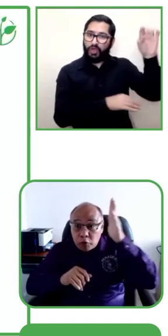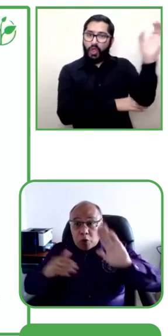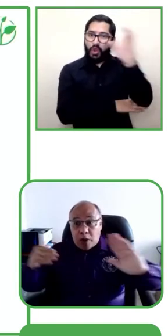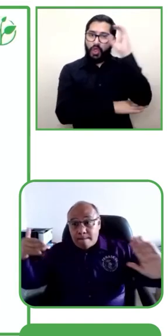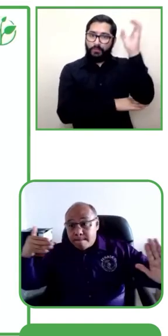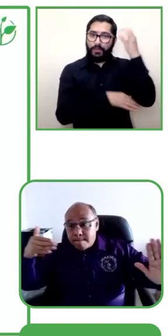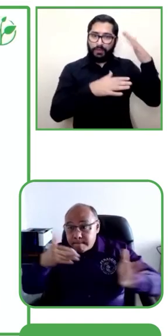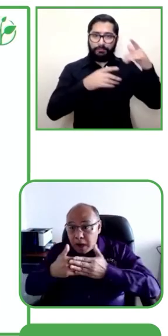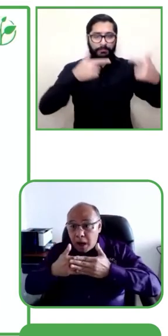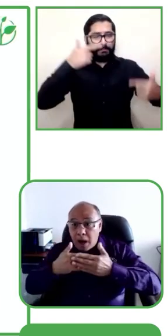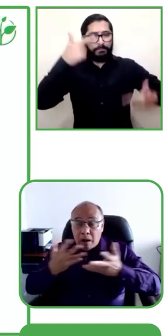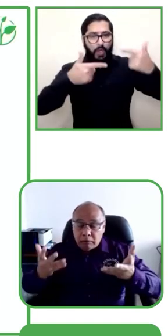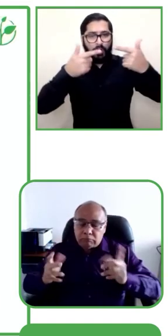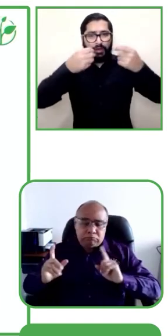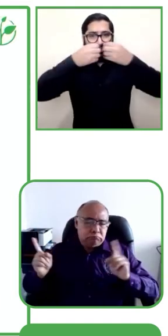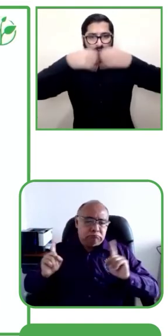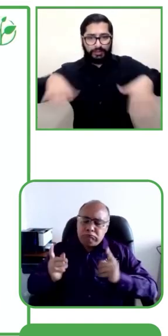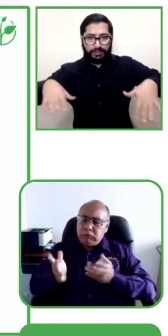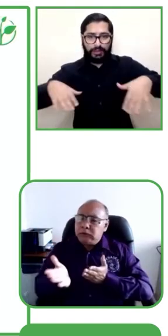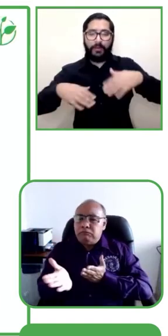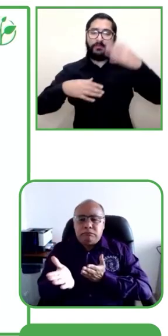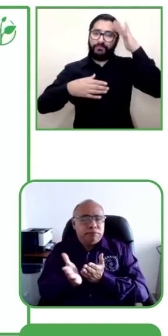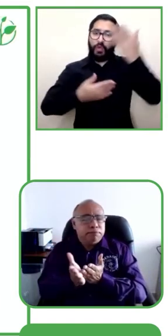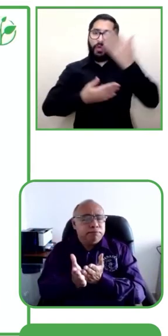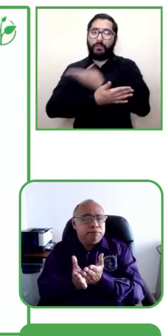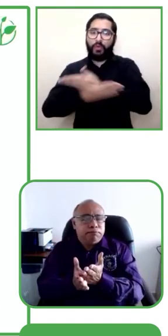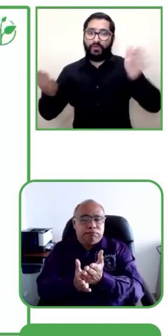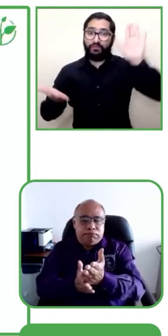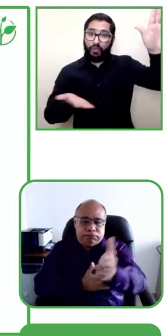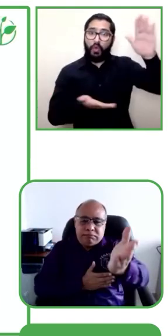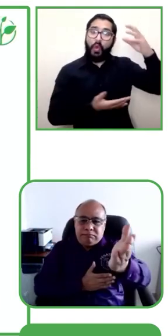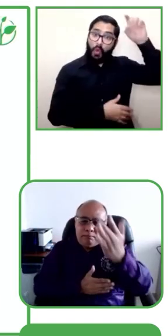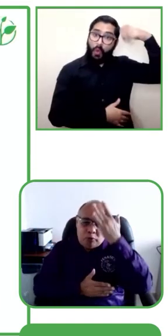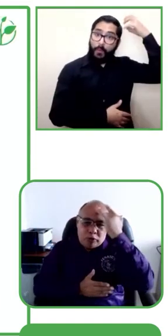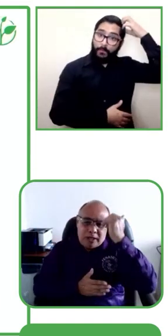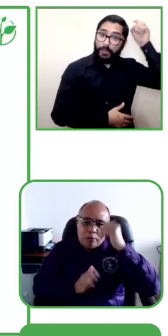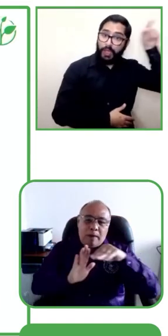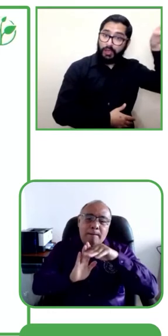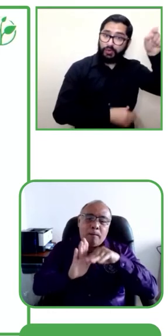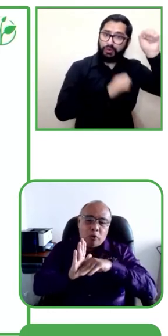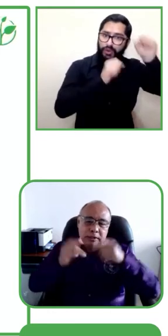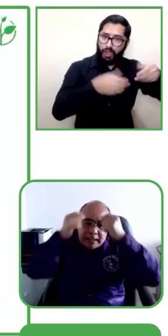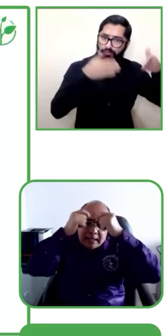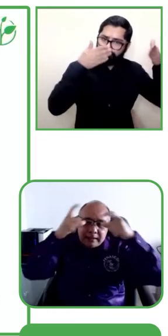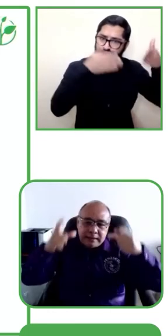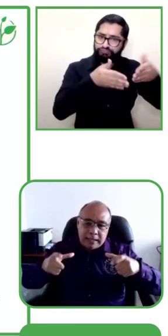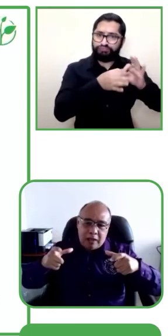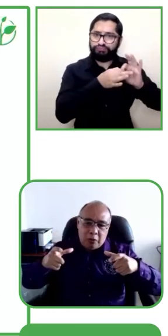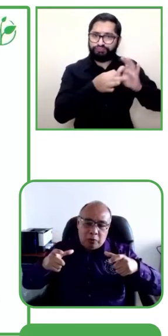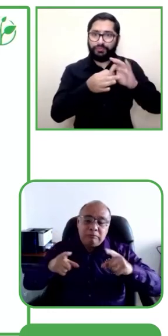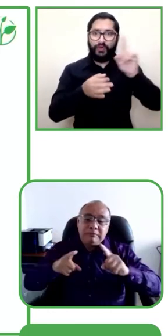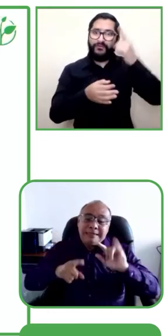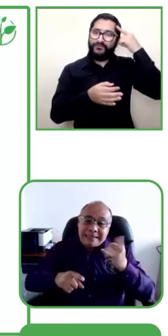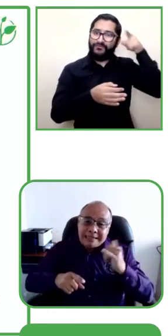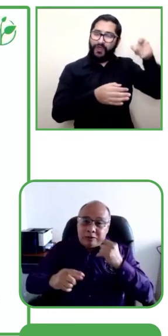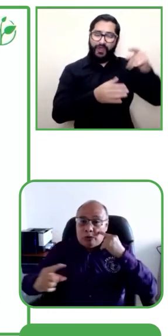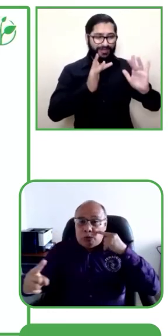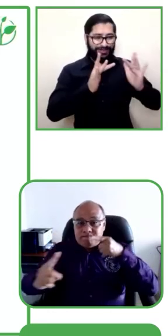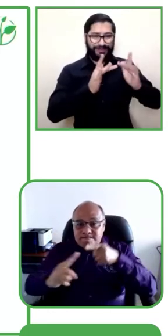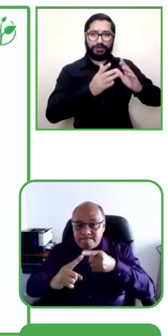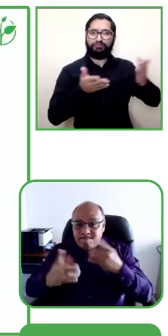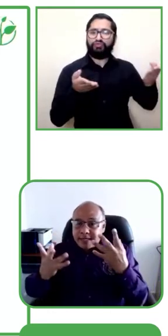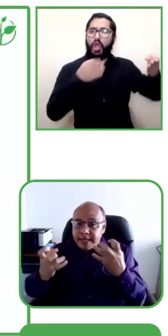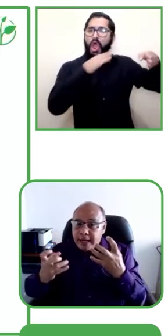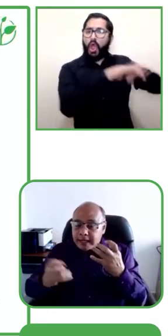decir que continúa. El centro de relevo no va a cerrar, sino que este proyecto ya es una política de Estado como tal.